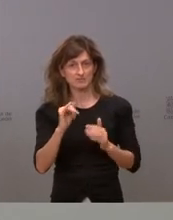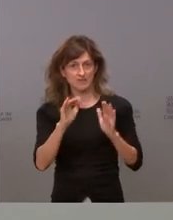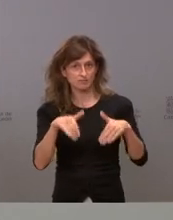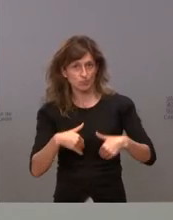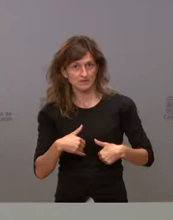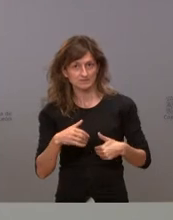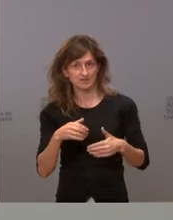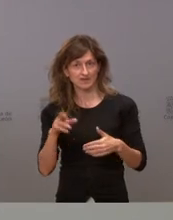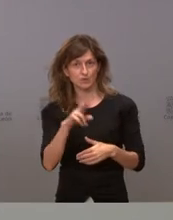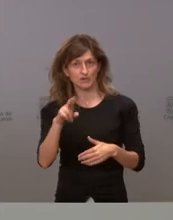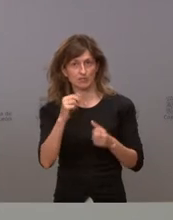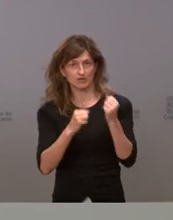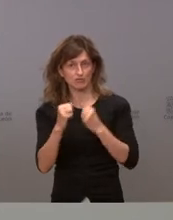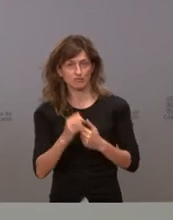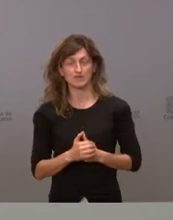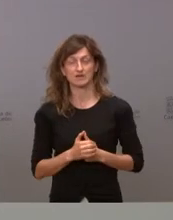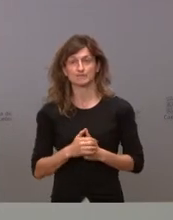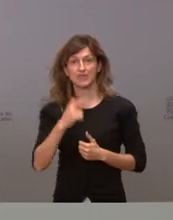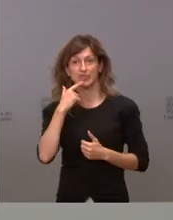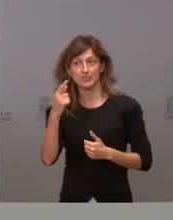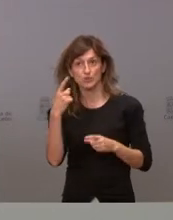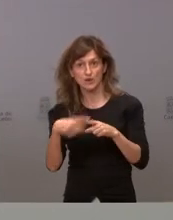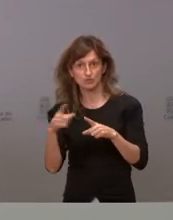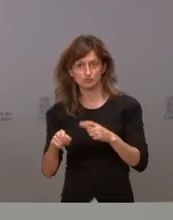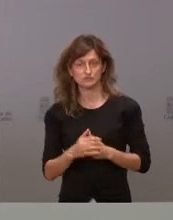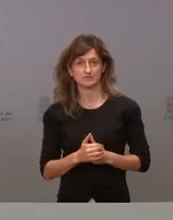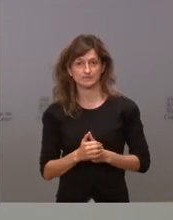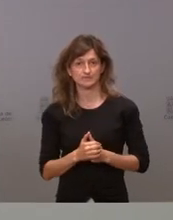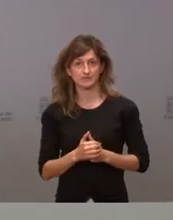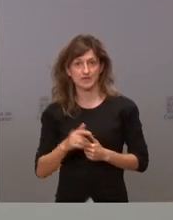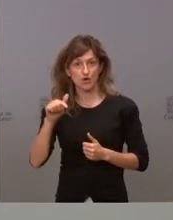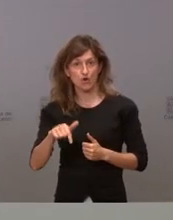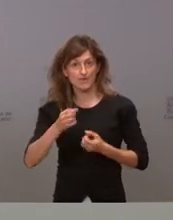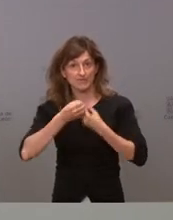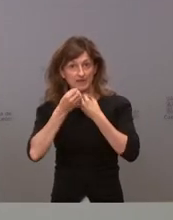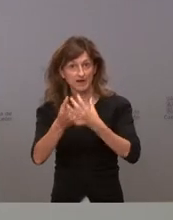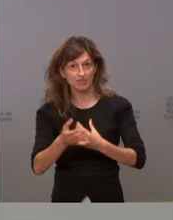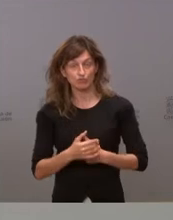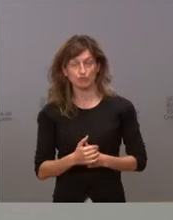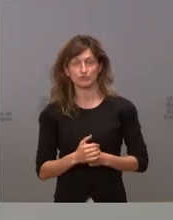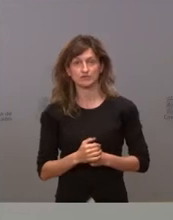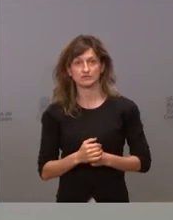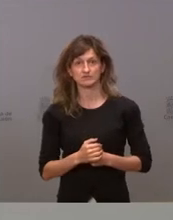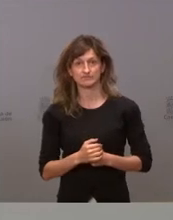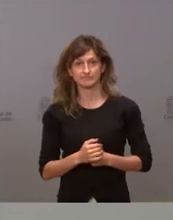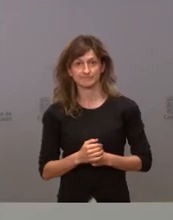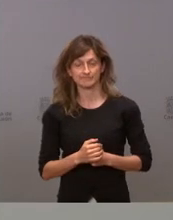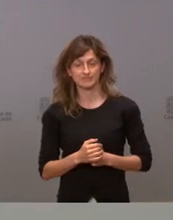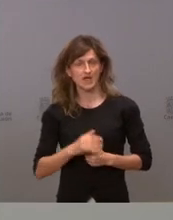pero le digo una cosa las declaraciones de hoy perjudican